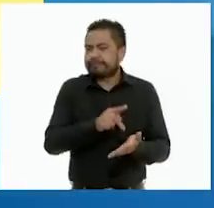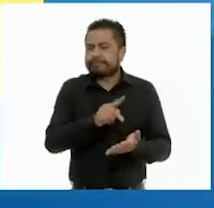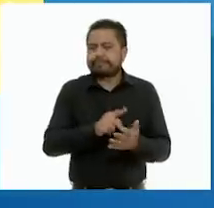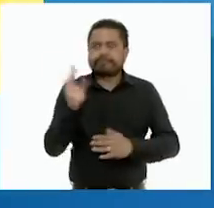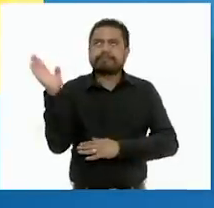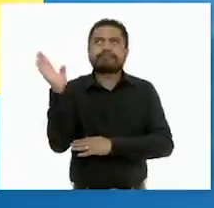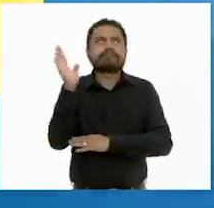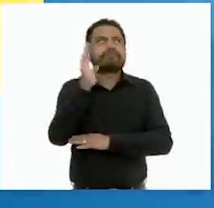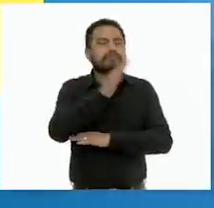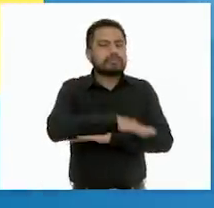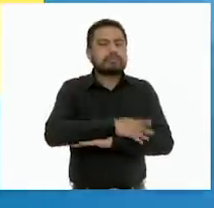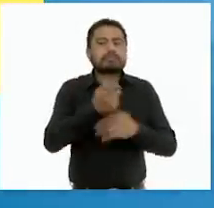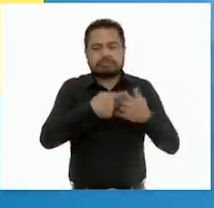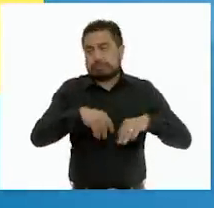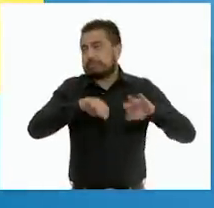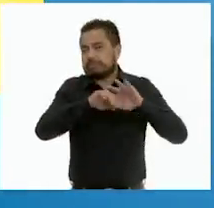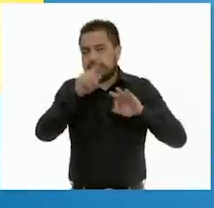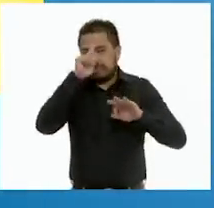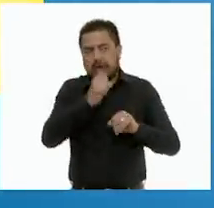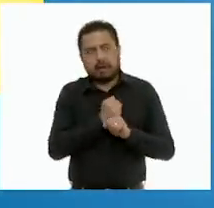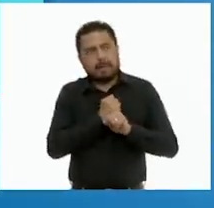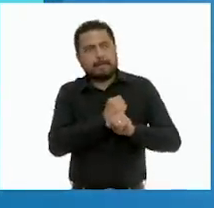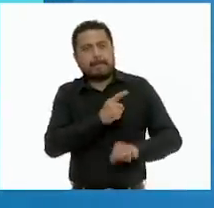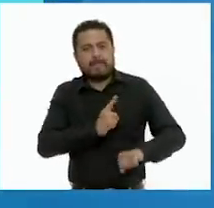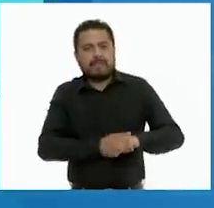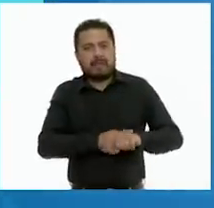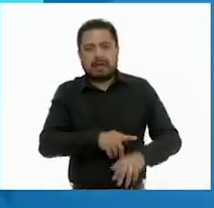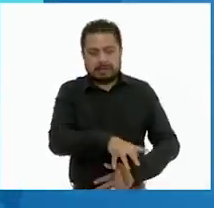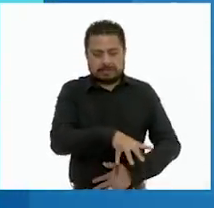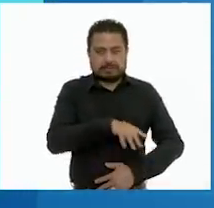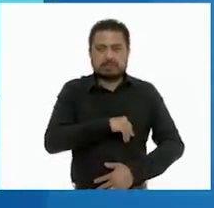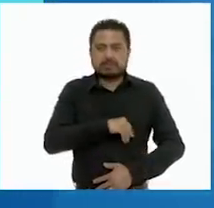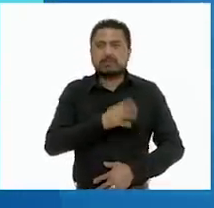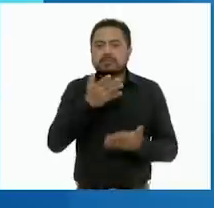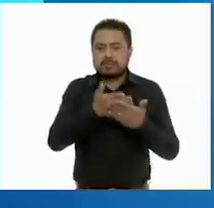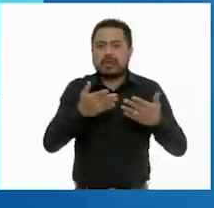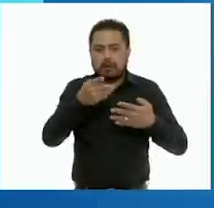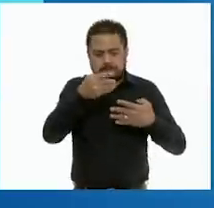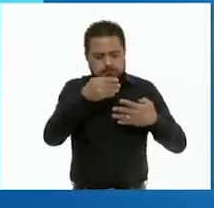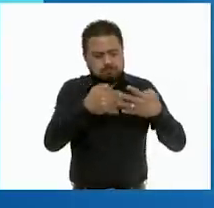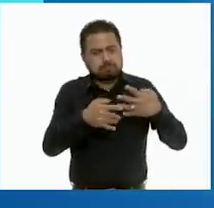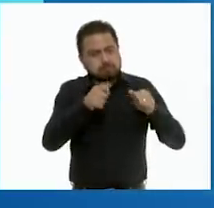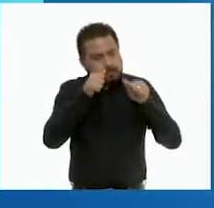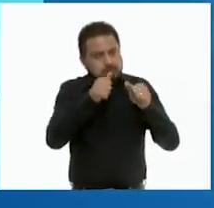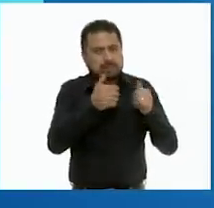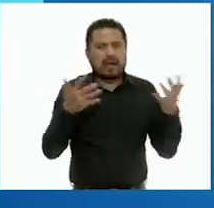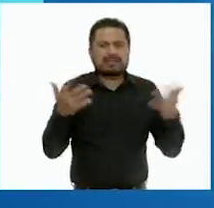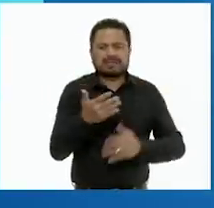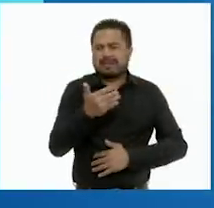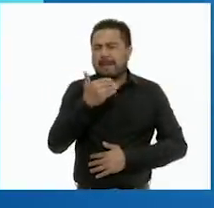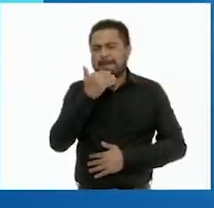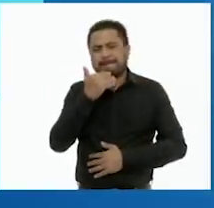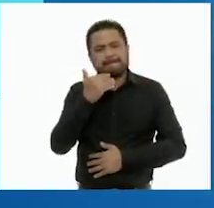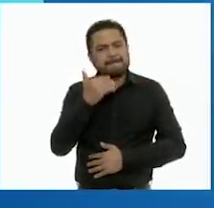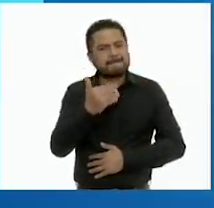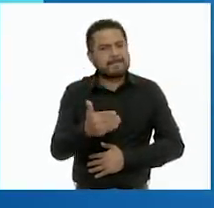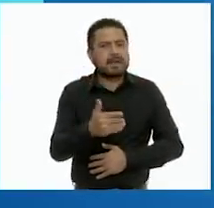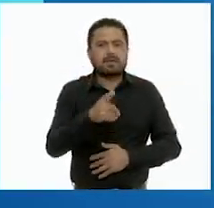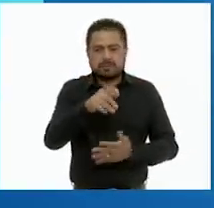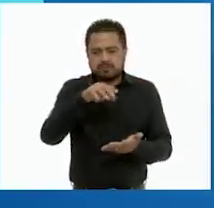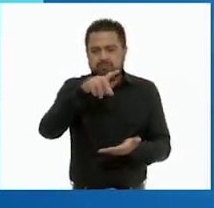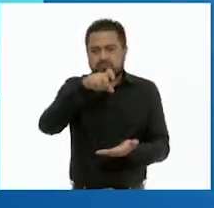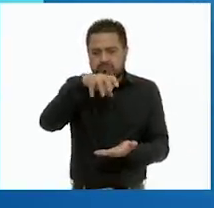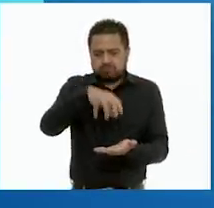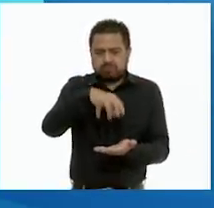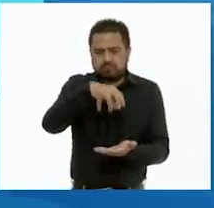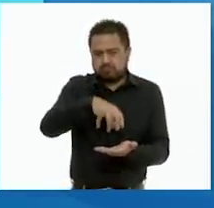es importante para prevenir cualquier enfermedad. Sigue estos pasos para hacerlo correctamente. Moja tus